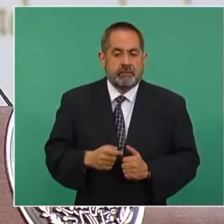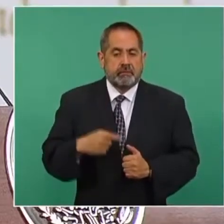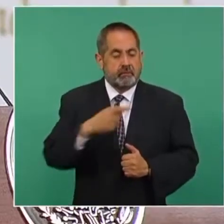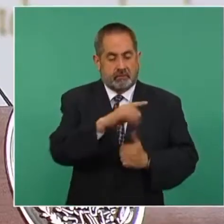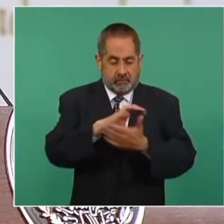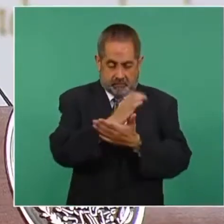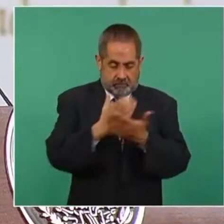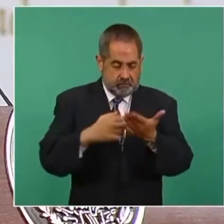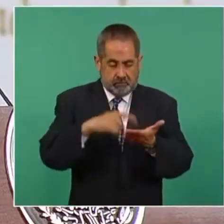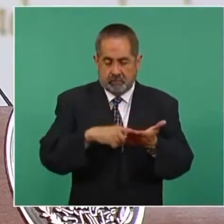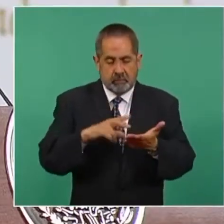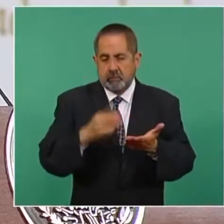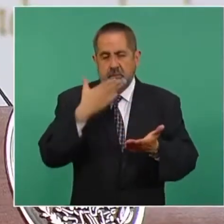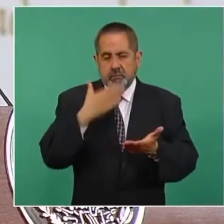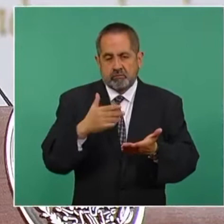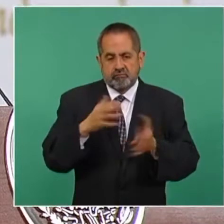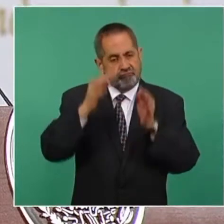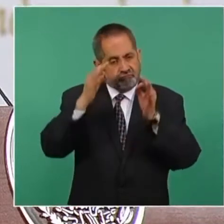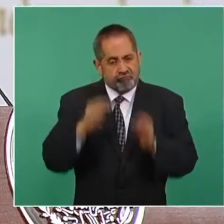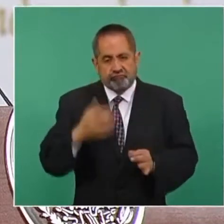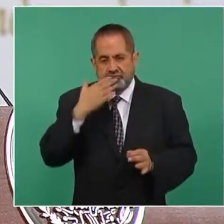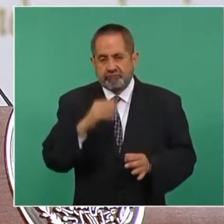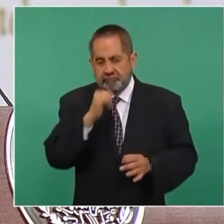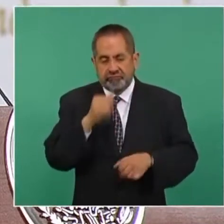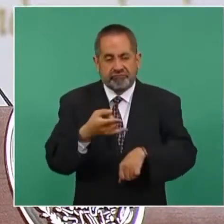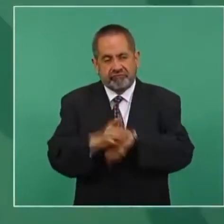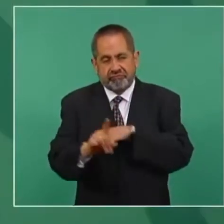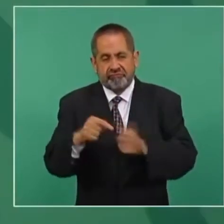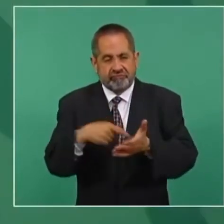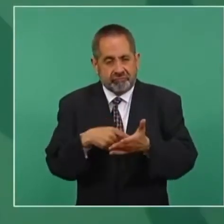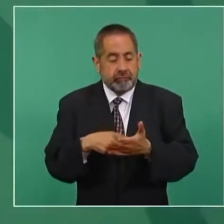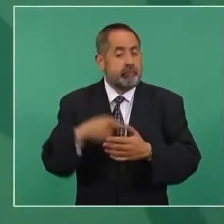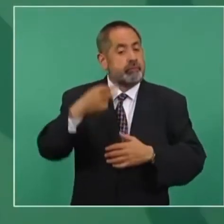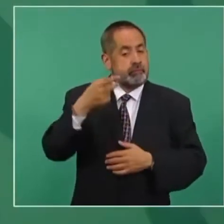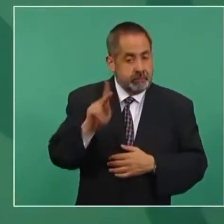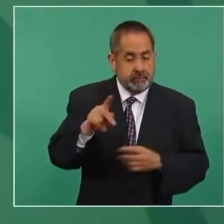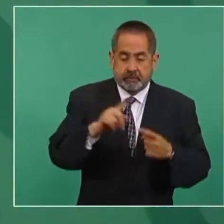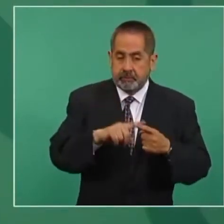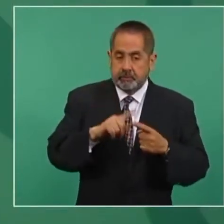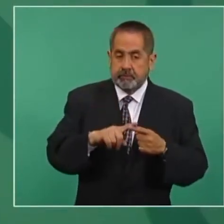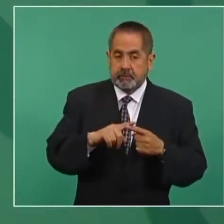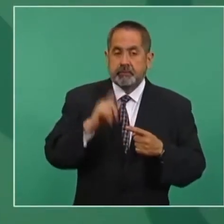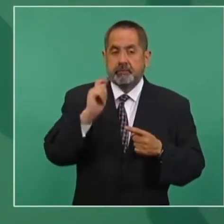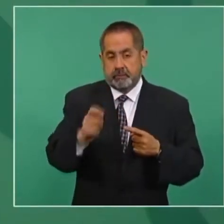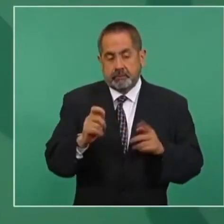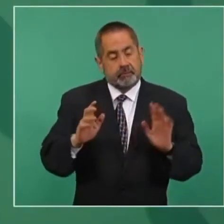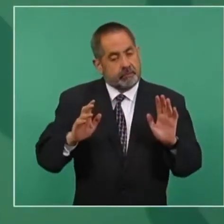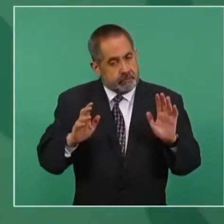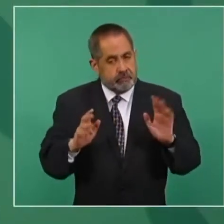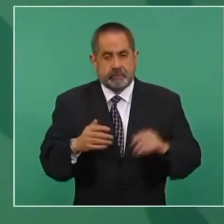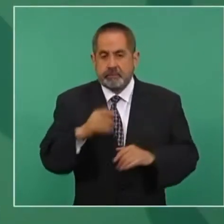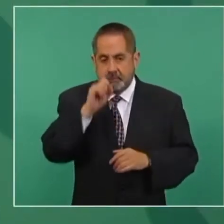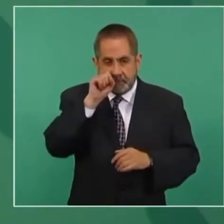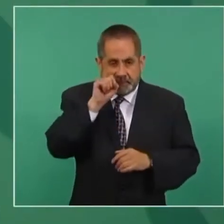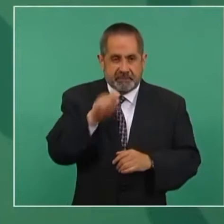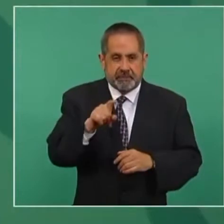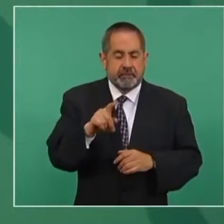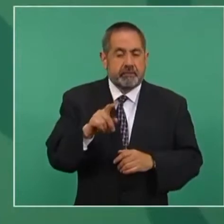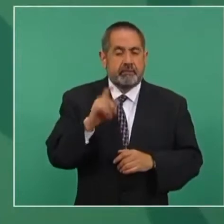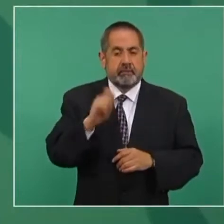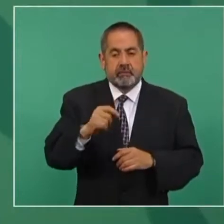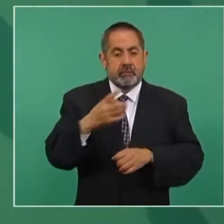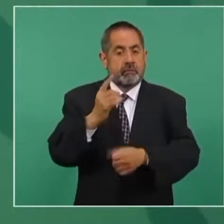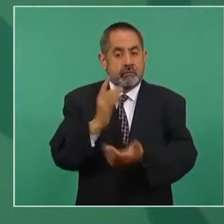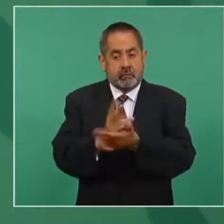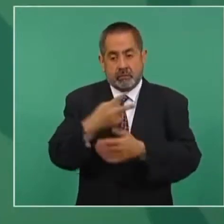contratos legales. Pero eso implica, porque también no es nada más